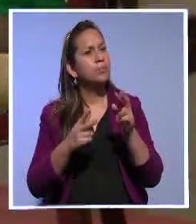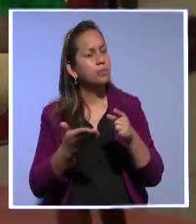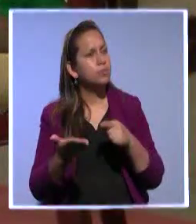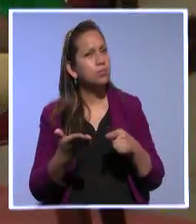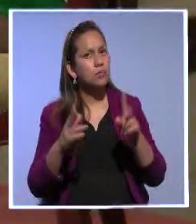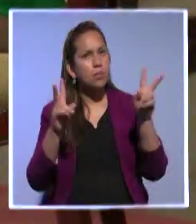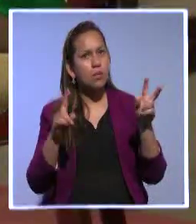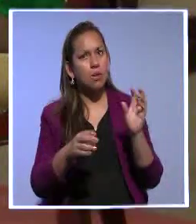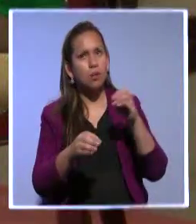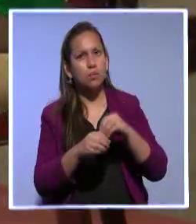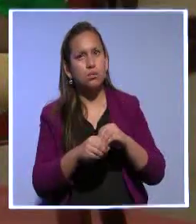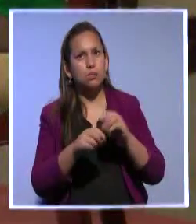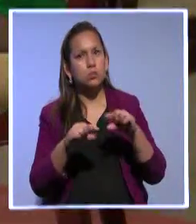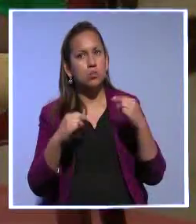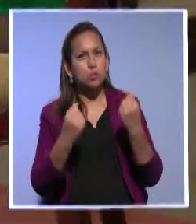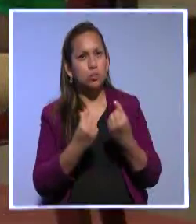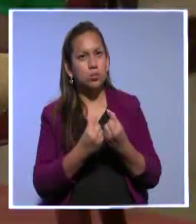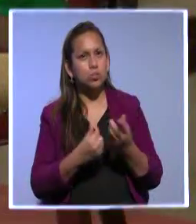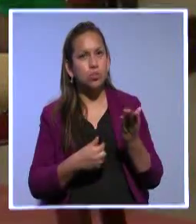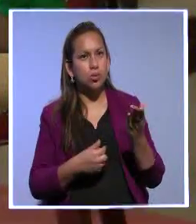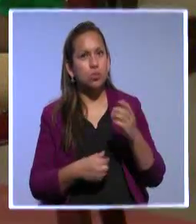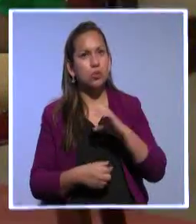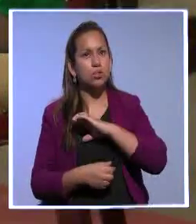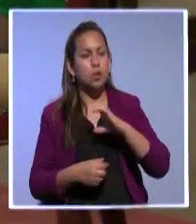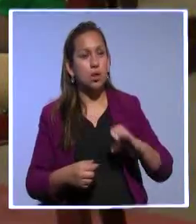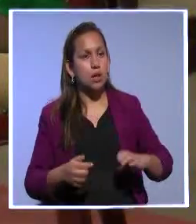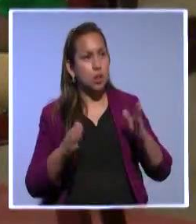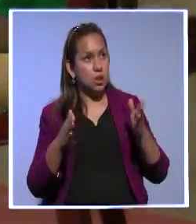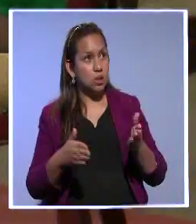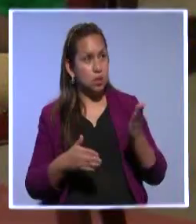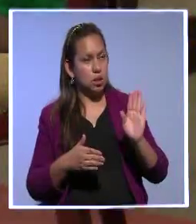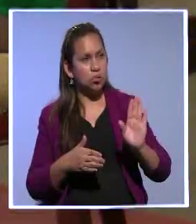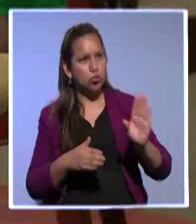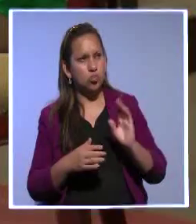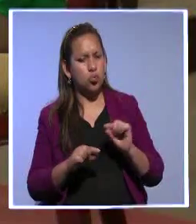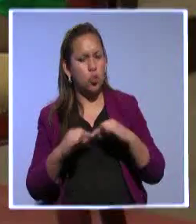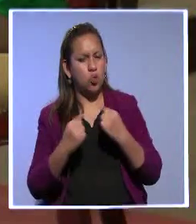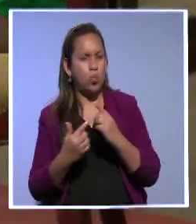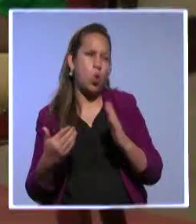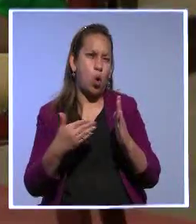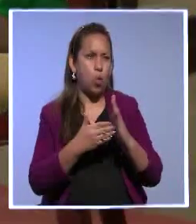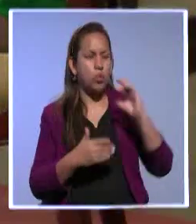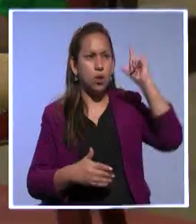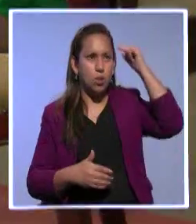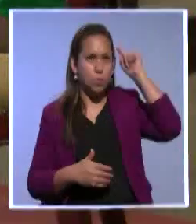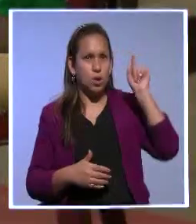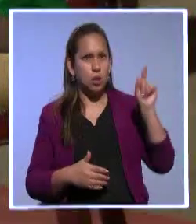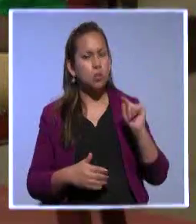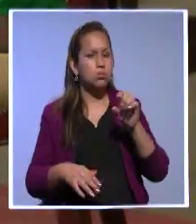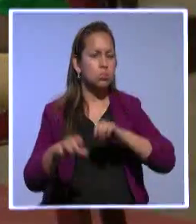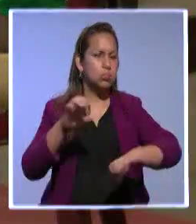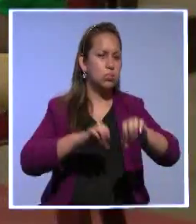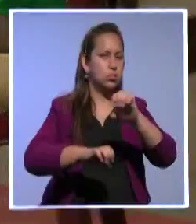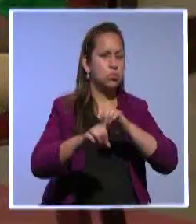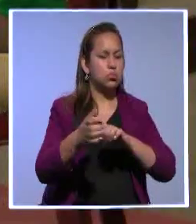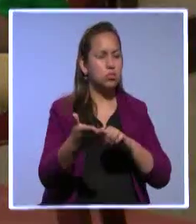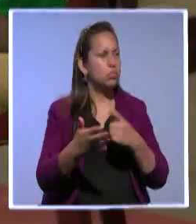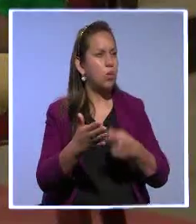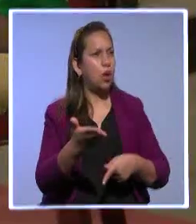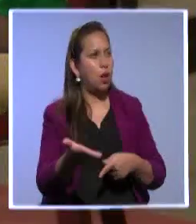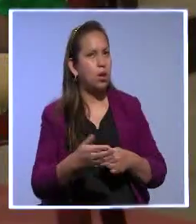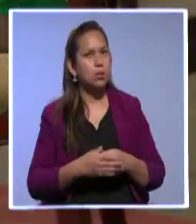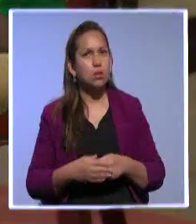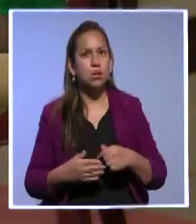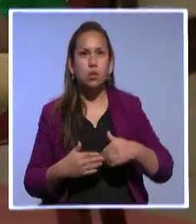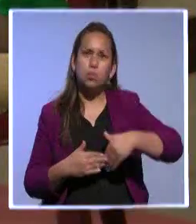mantienen al interior de la oposición, en este caso, respecto de este optimismo que sostiene el movimiento de gobierno? Bueno, más de lo que opinan